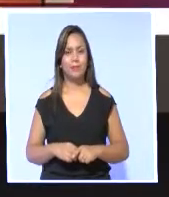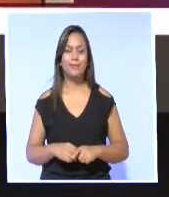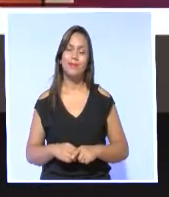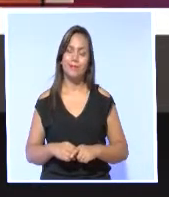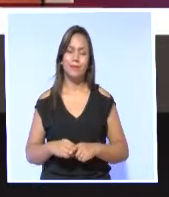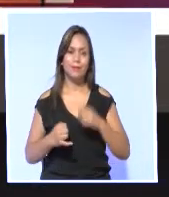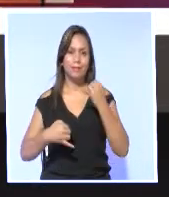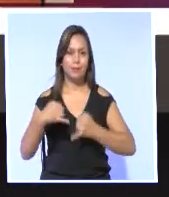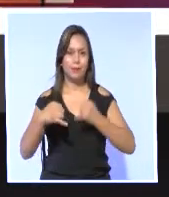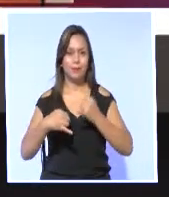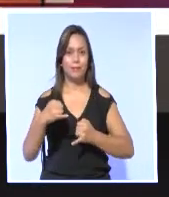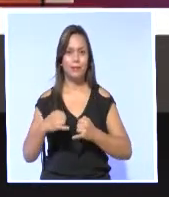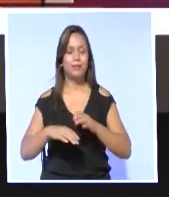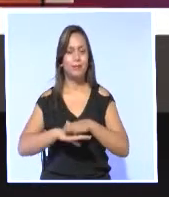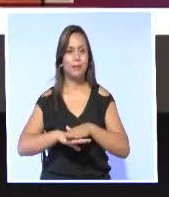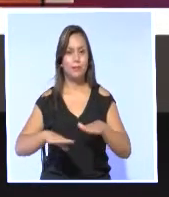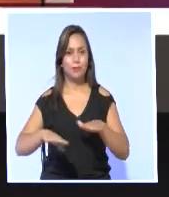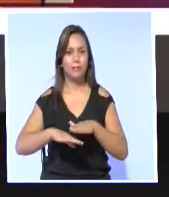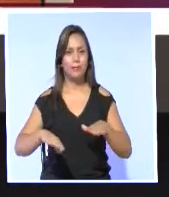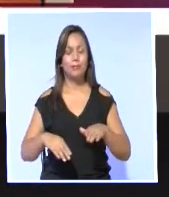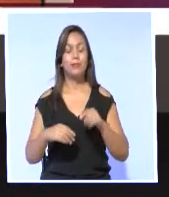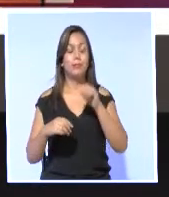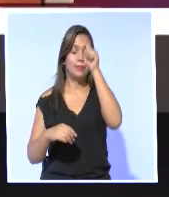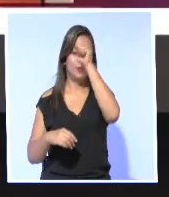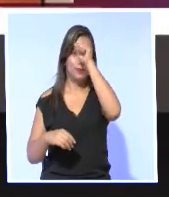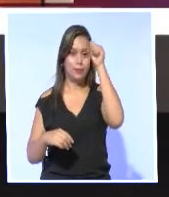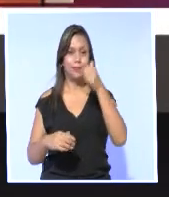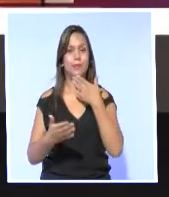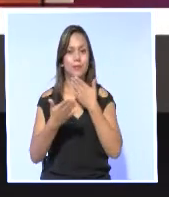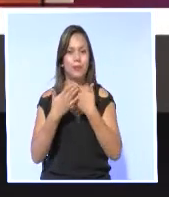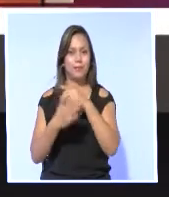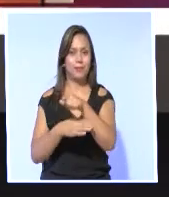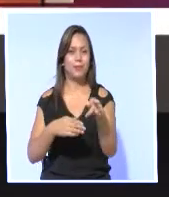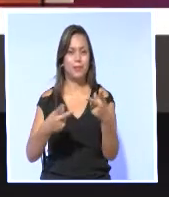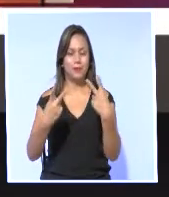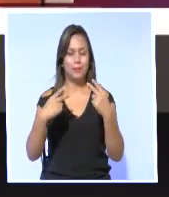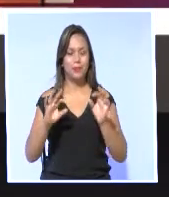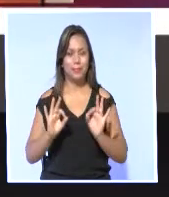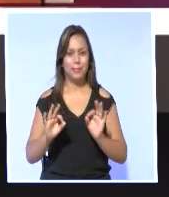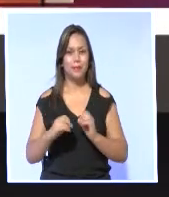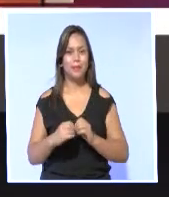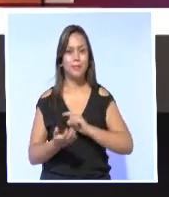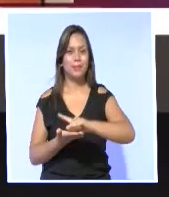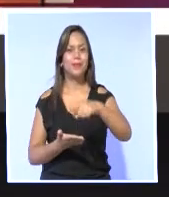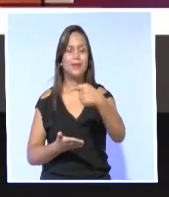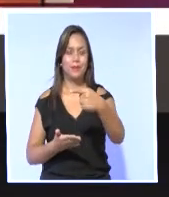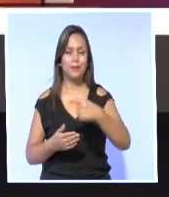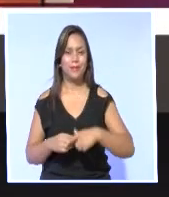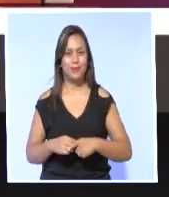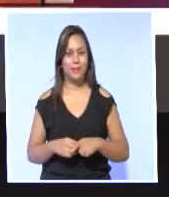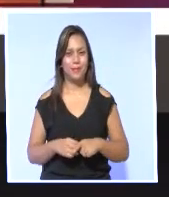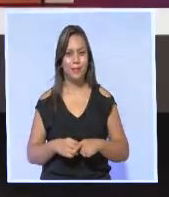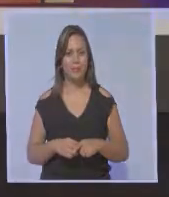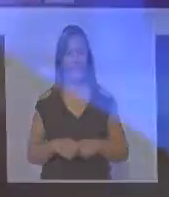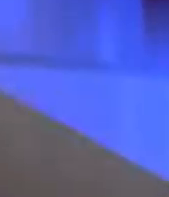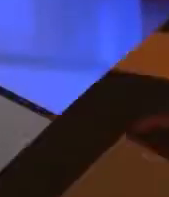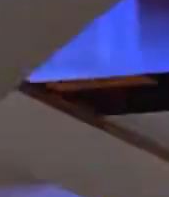Y de esta manera hemos llegado al final de la emisión dominical de TVL Noticias. Gracias por habernos acompañado. Hasta una próxima ocasión.